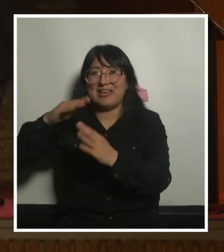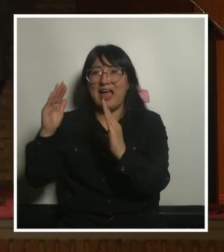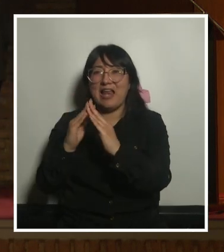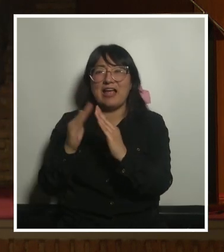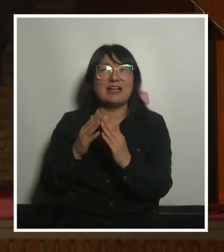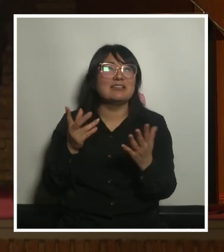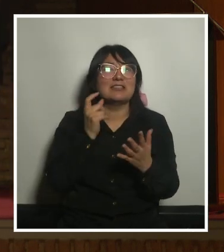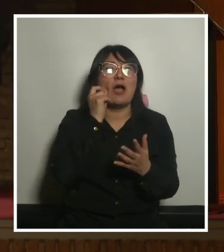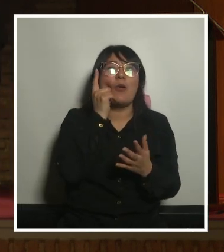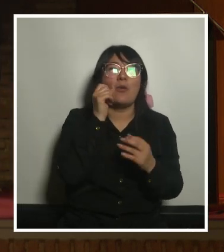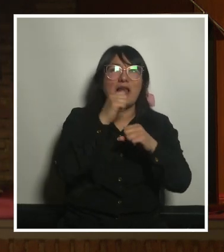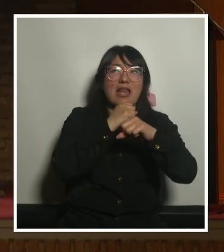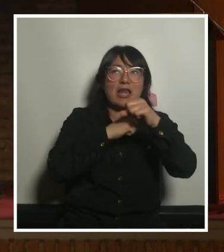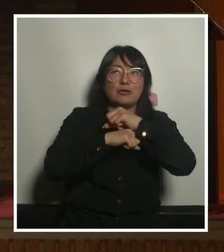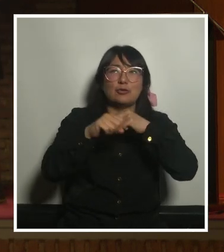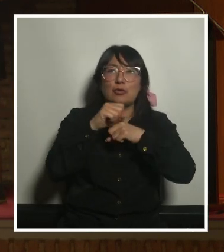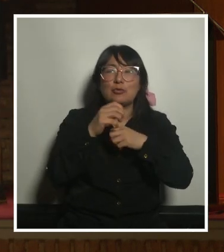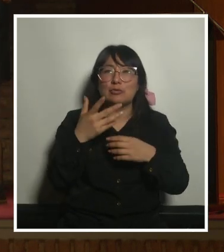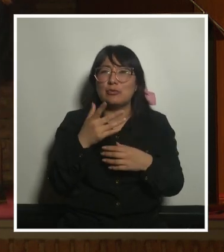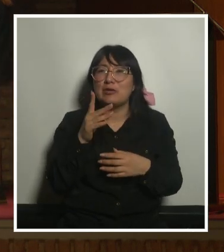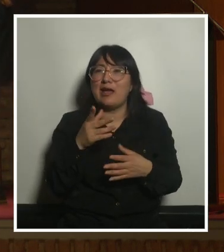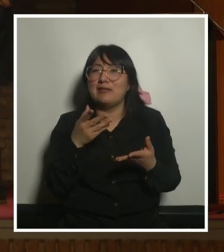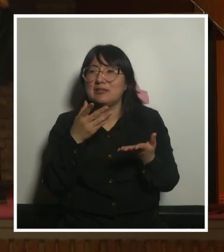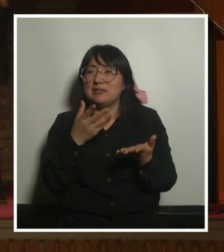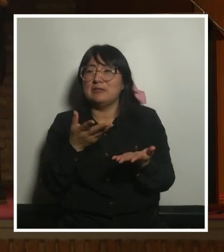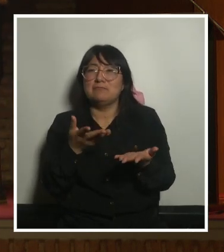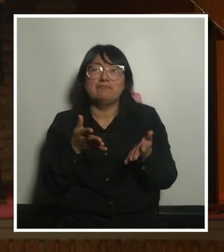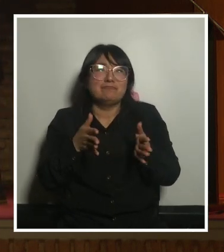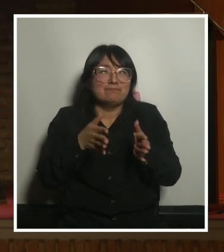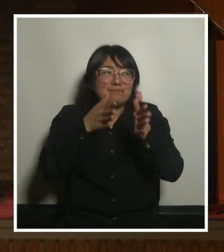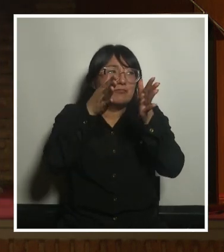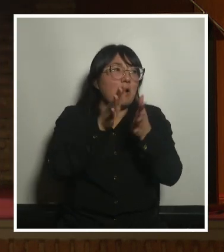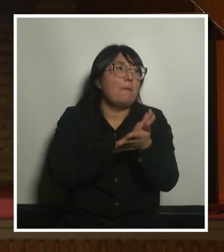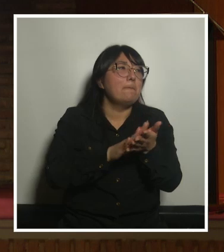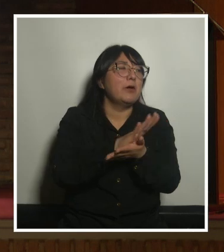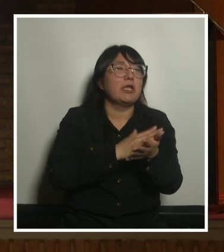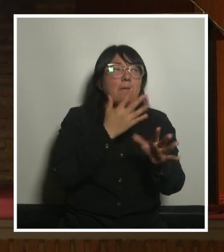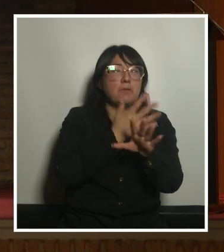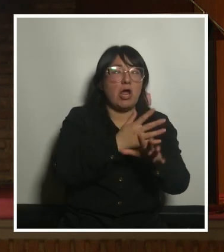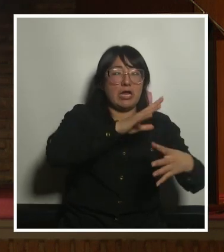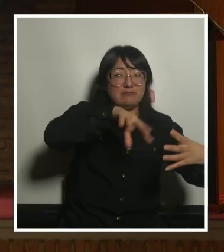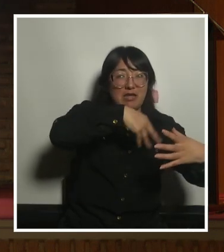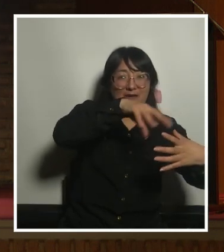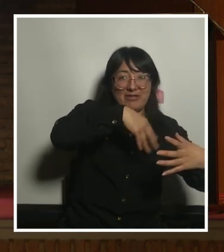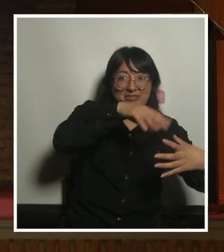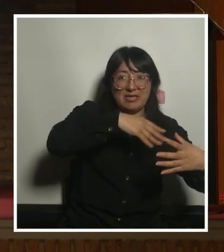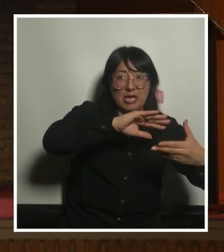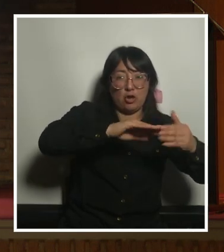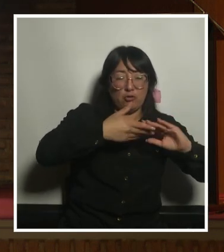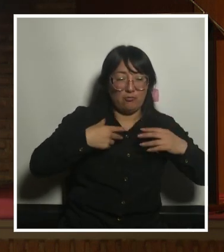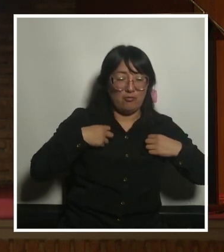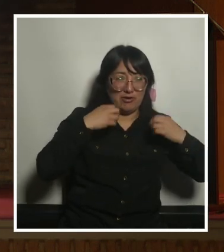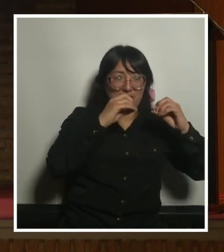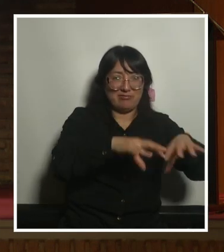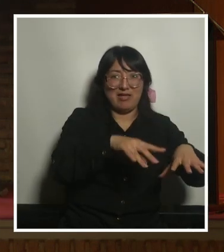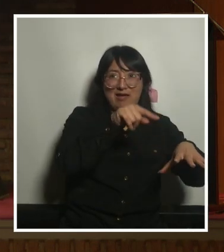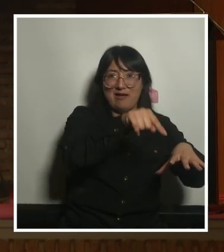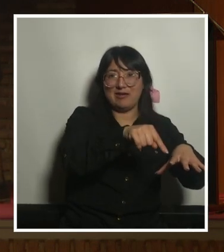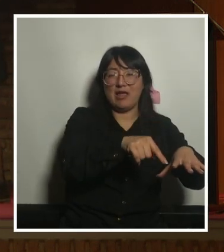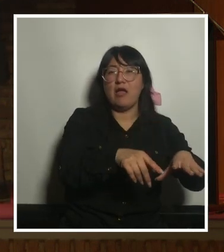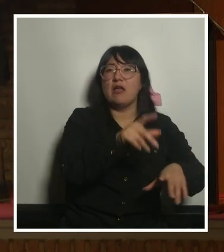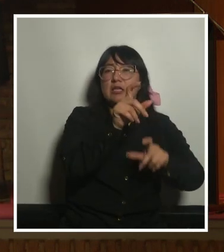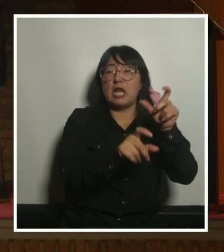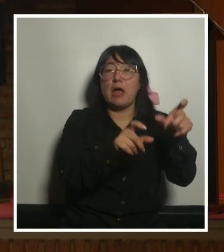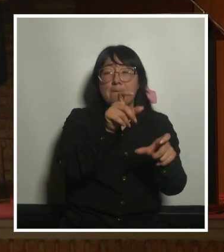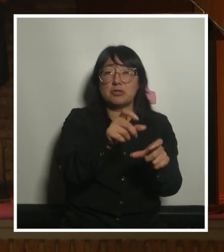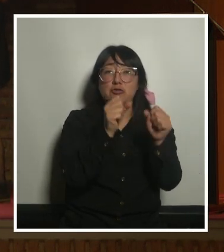infraestructura dura que cuenta pues si por ejemplo hay una lavandería comunitaria que las personas que pertenecen a la red la puedan